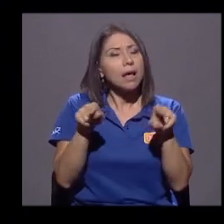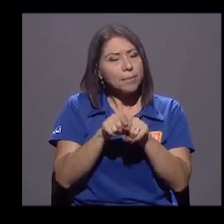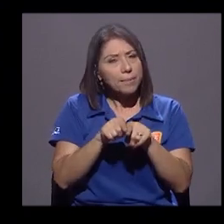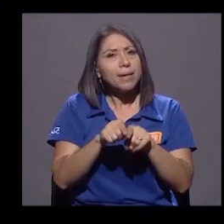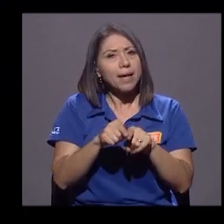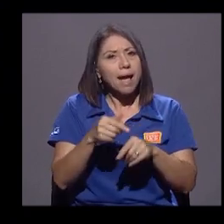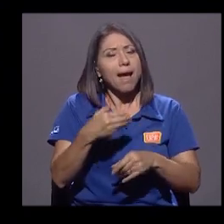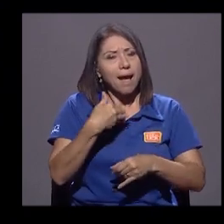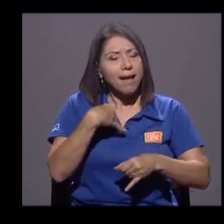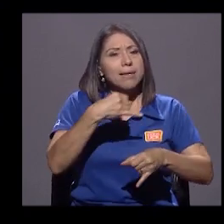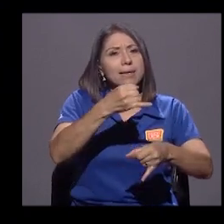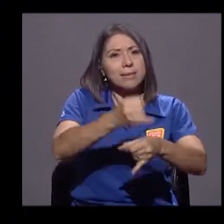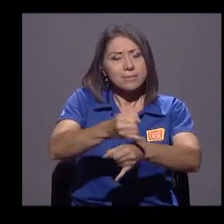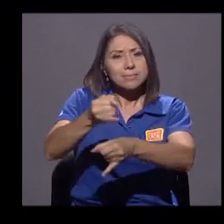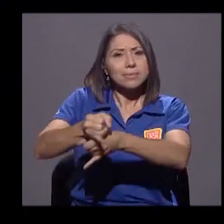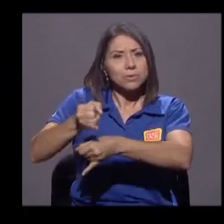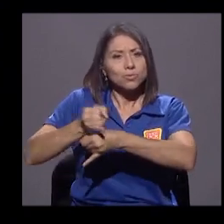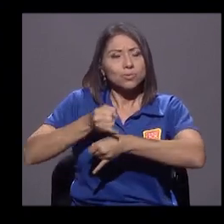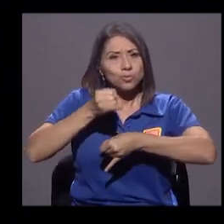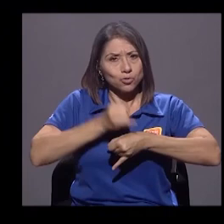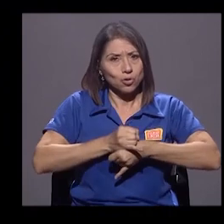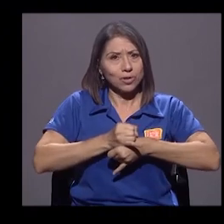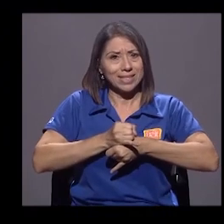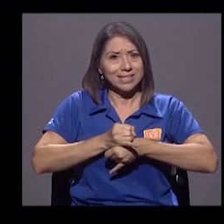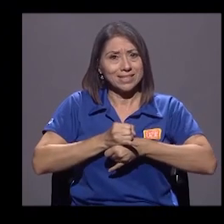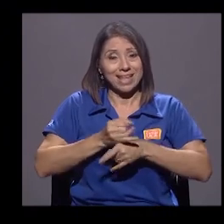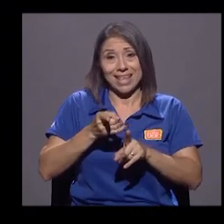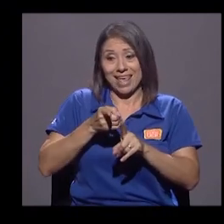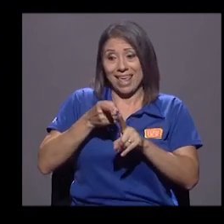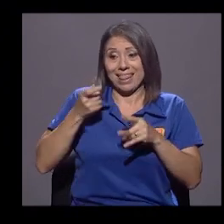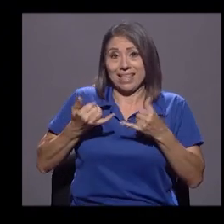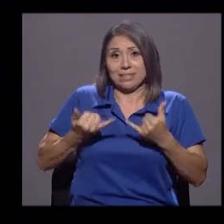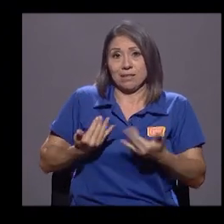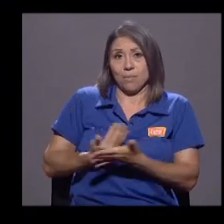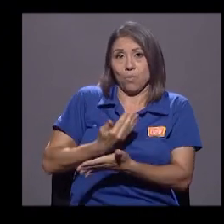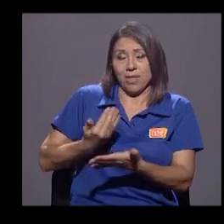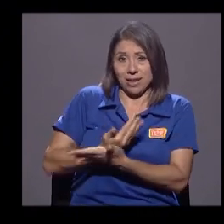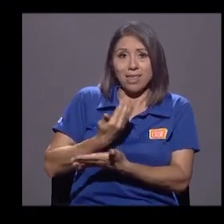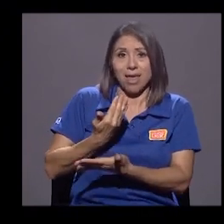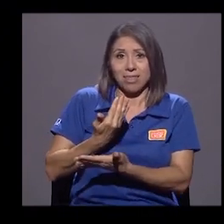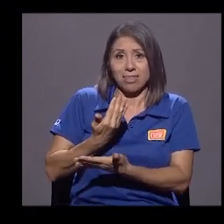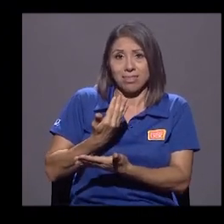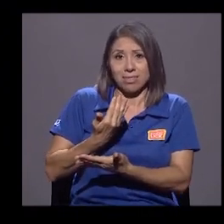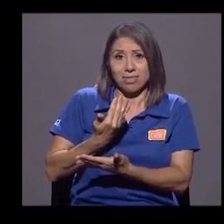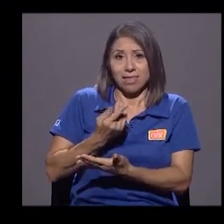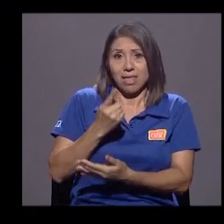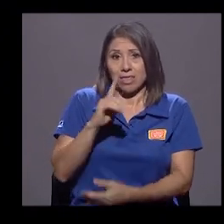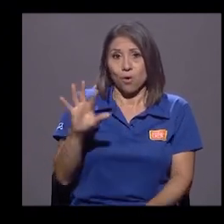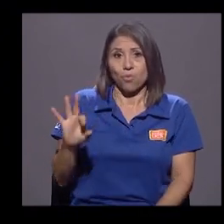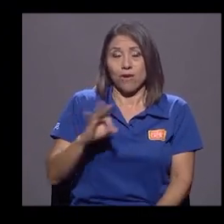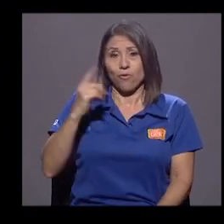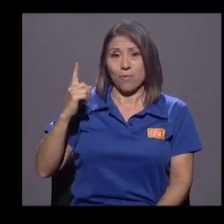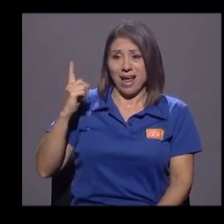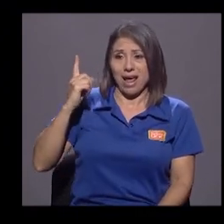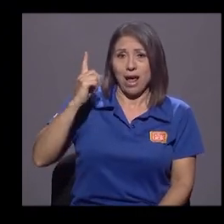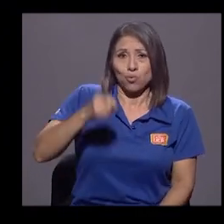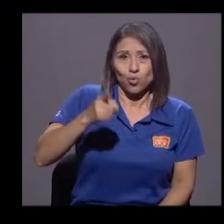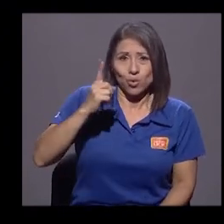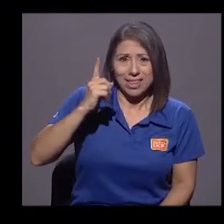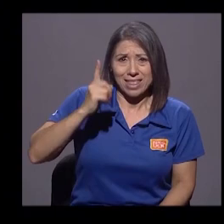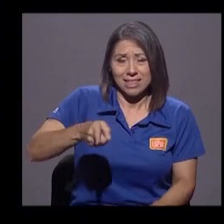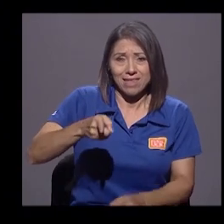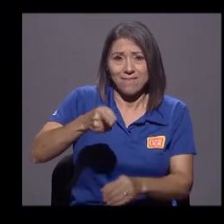instituciones que desde la modernidad establecían de forma autoritativa la verdad,